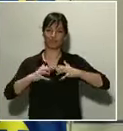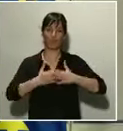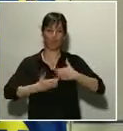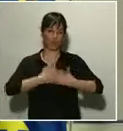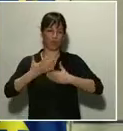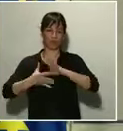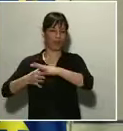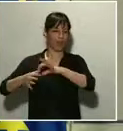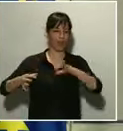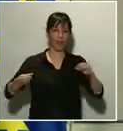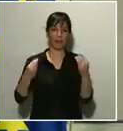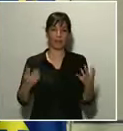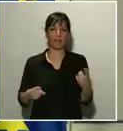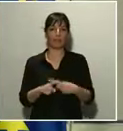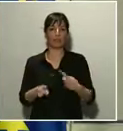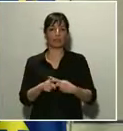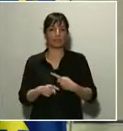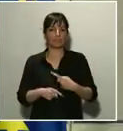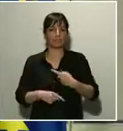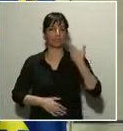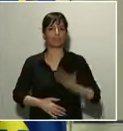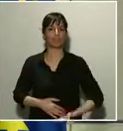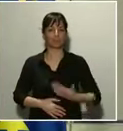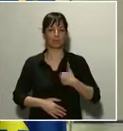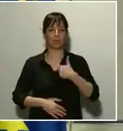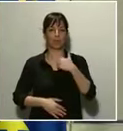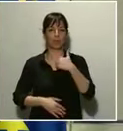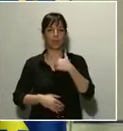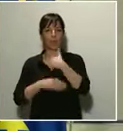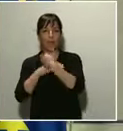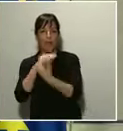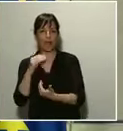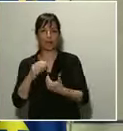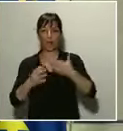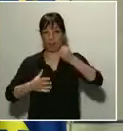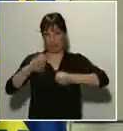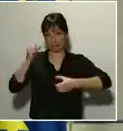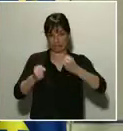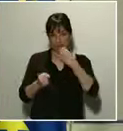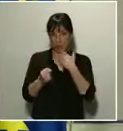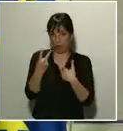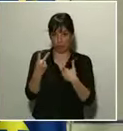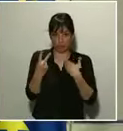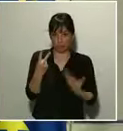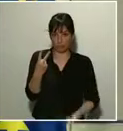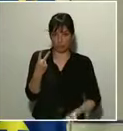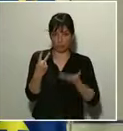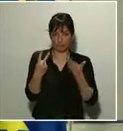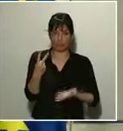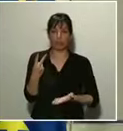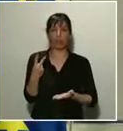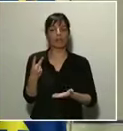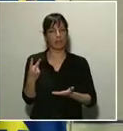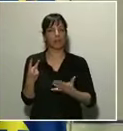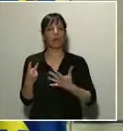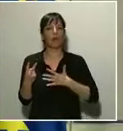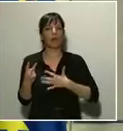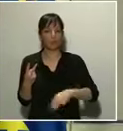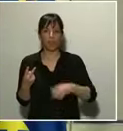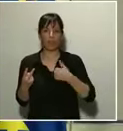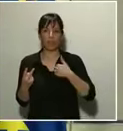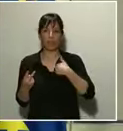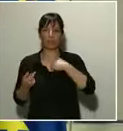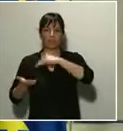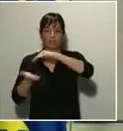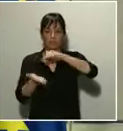básicos como el pan o la leche, por sólo citar dos productos básicos, puedan llegar a todos. Y